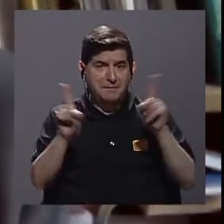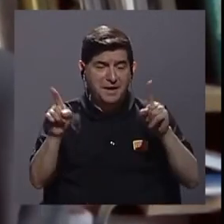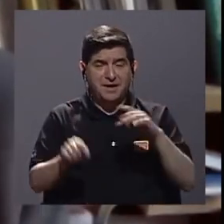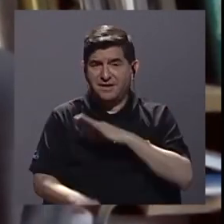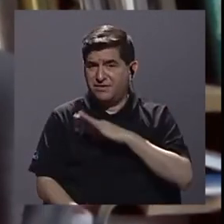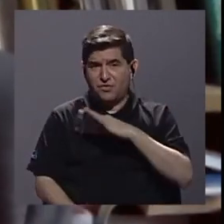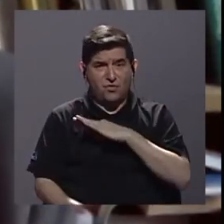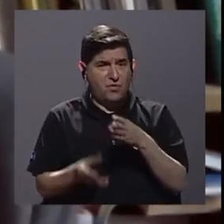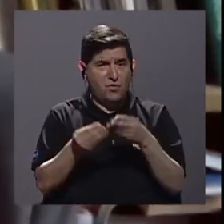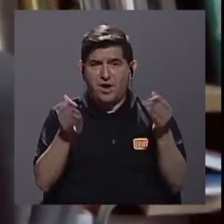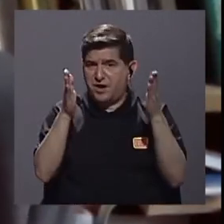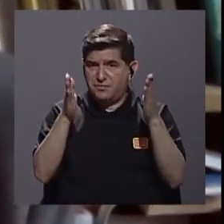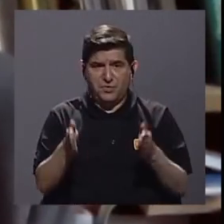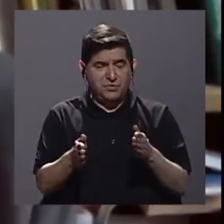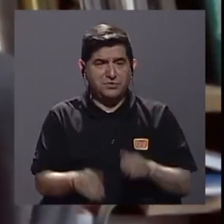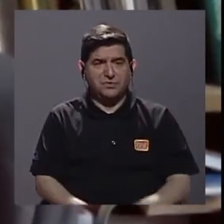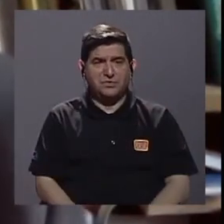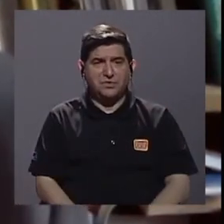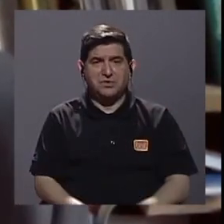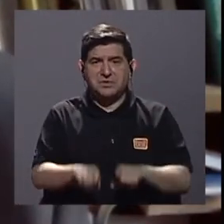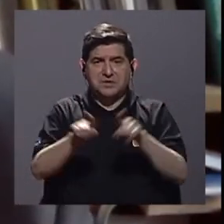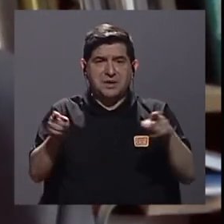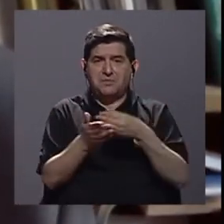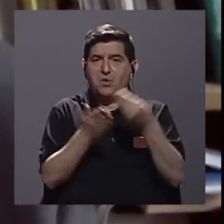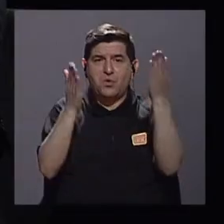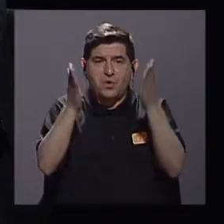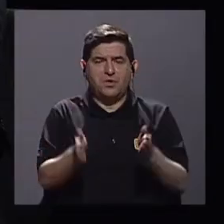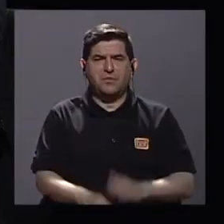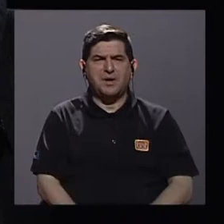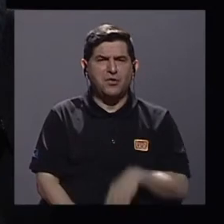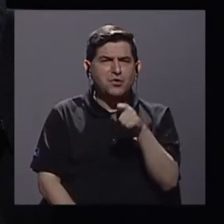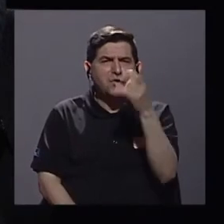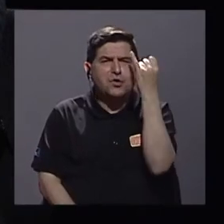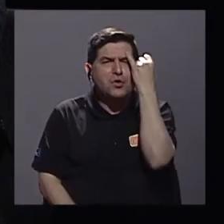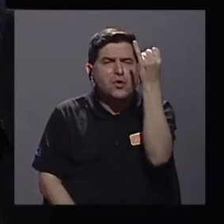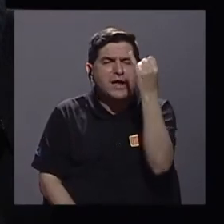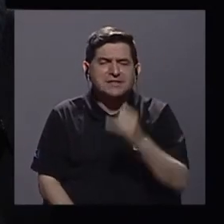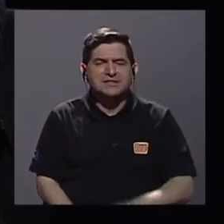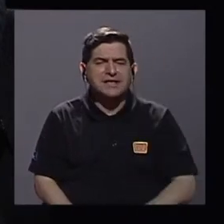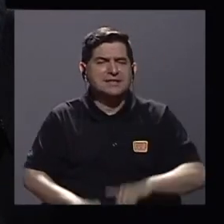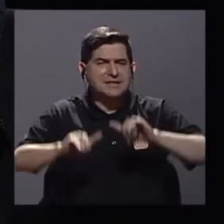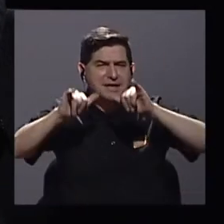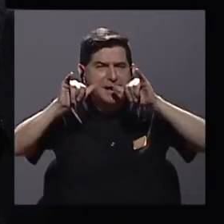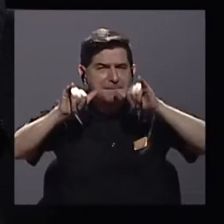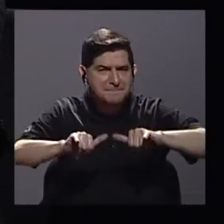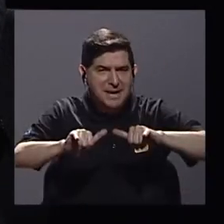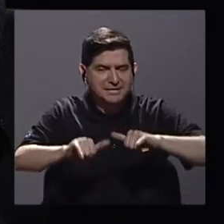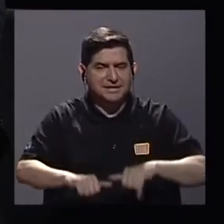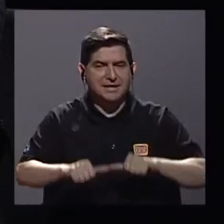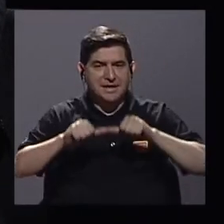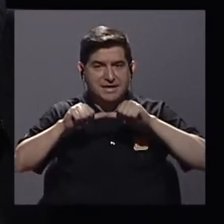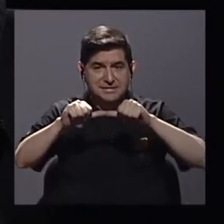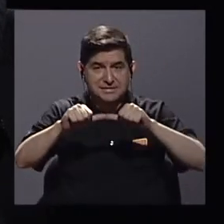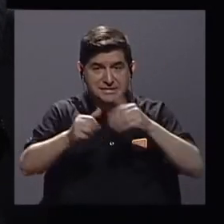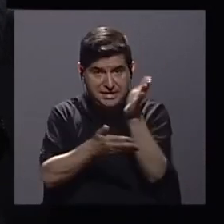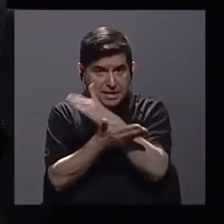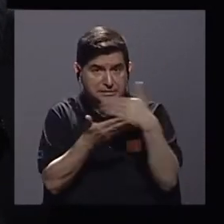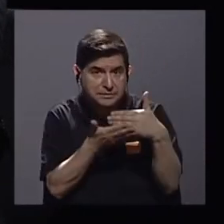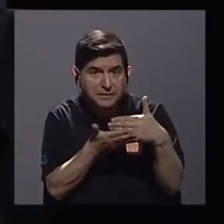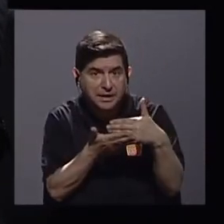beneficia ni al productor ni al consumidor. Quiero quedarme con esta fotografía, don Felipe, para en el segundo bloque